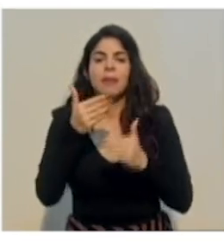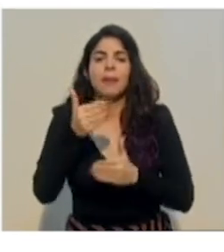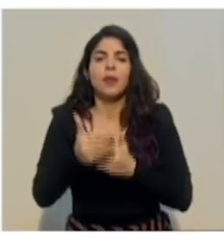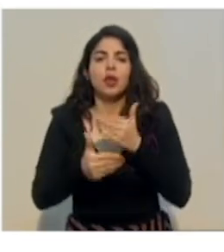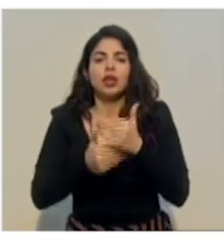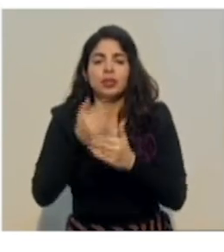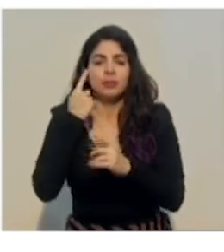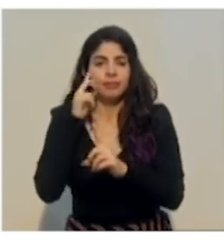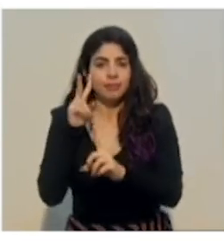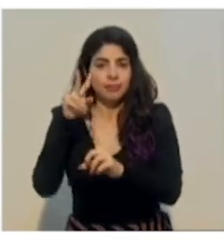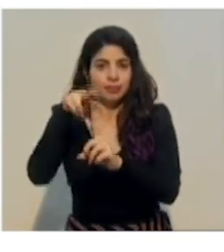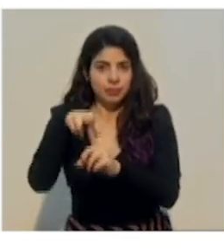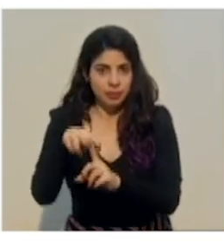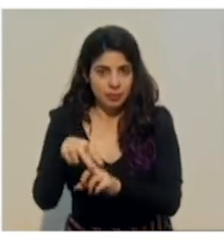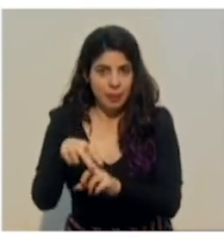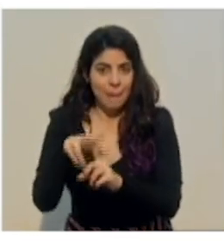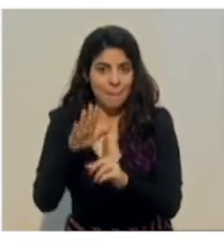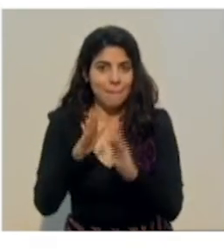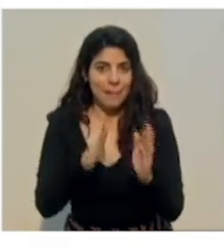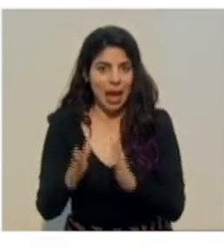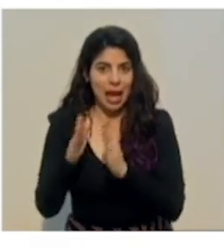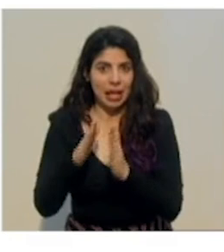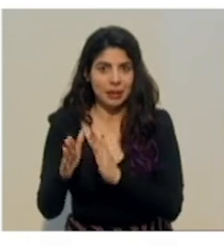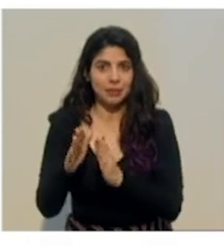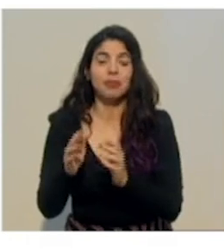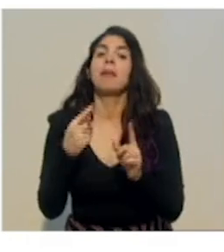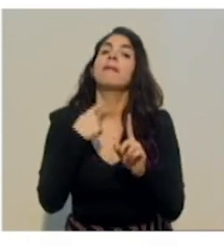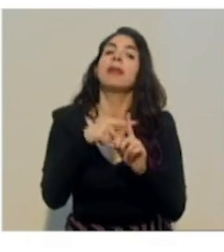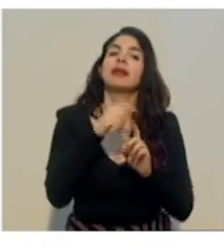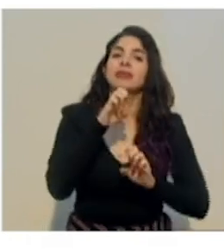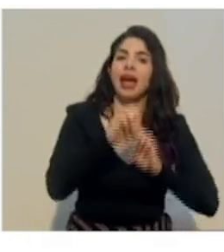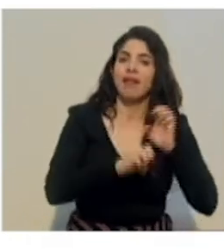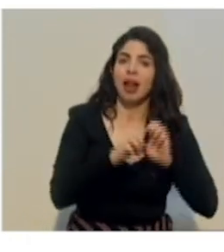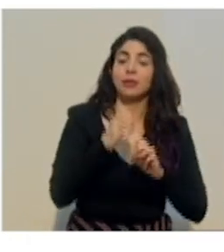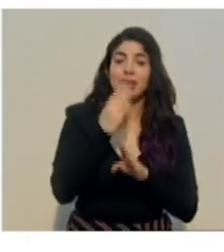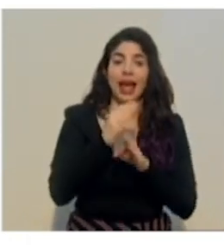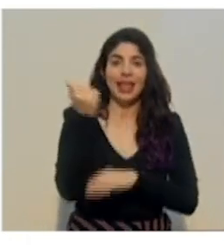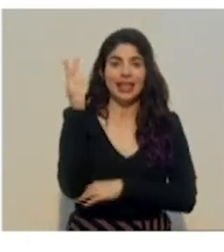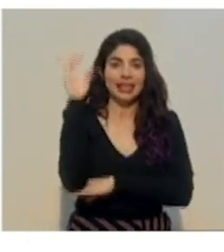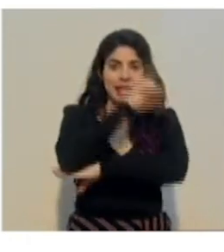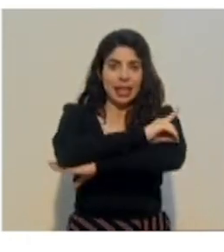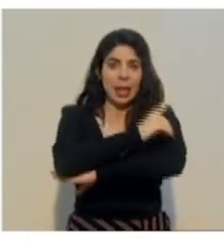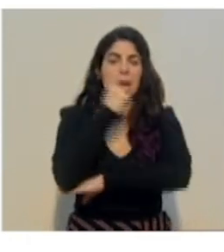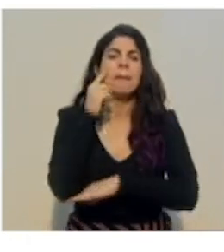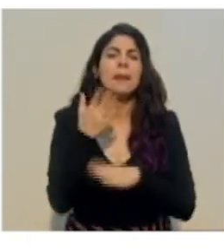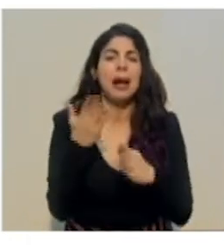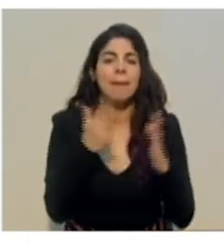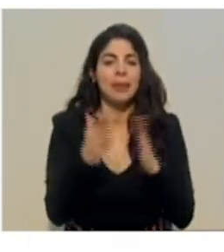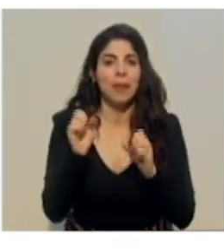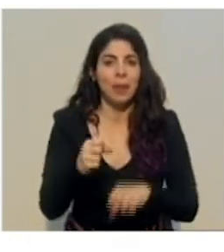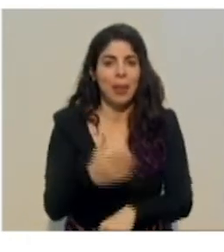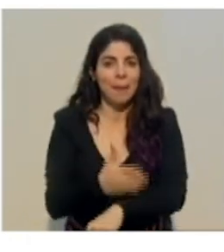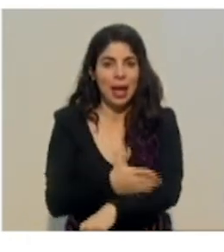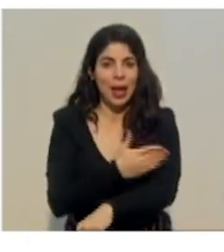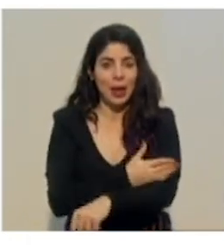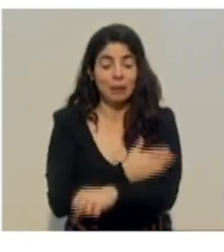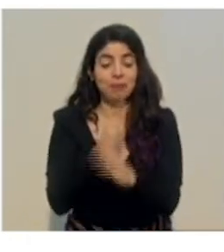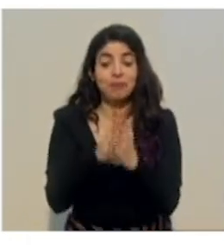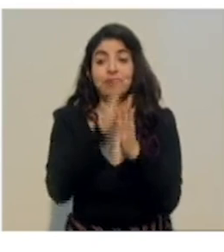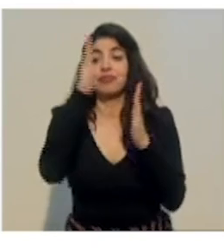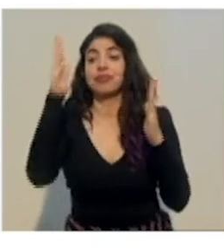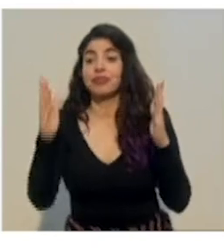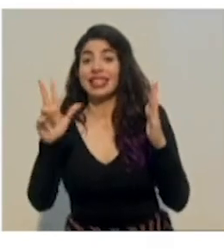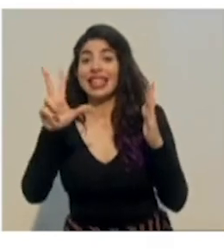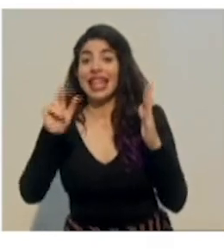del plan con el proceso de evaluación cada 15 días para la mejora del plan y al 30 de septiembre hacer una evaluación